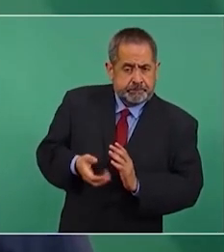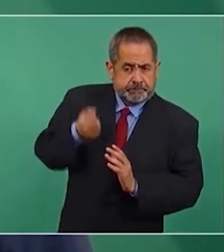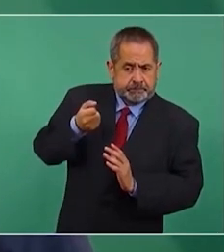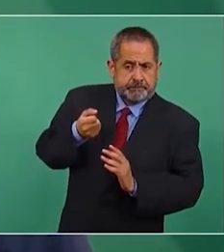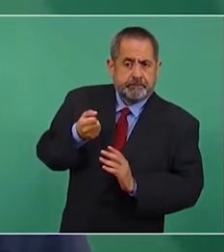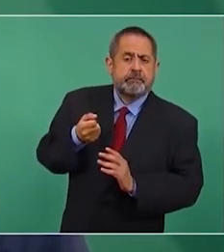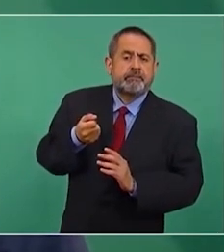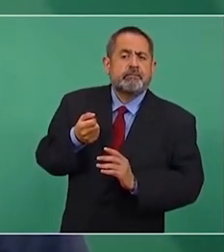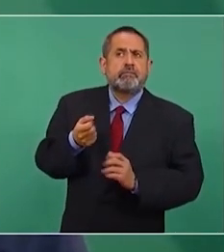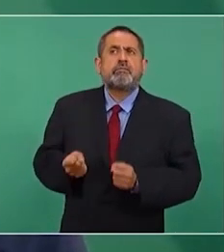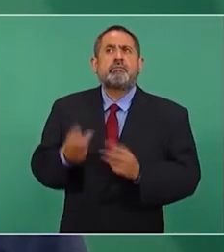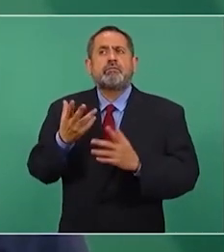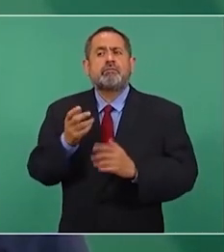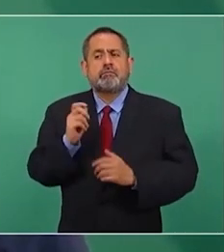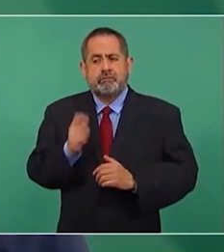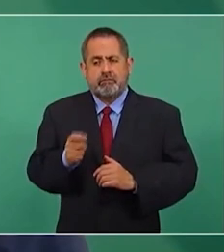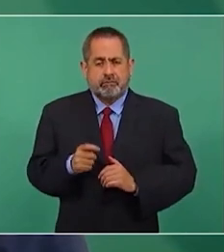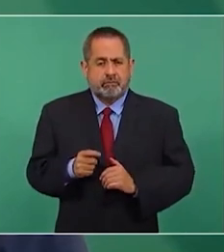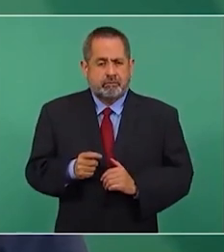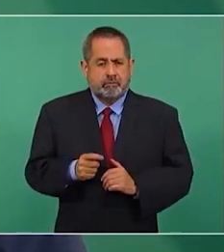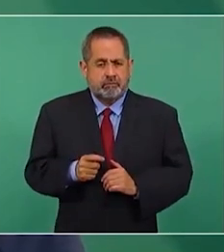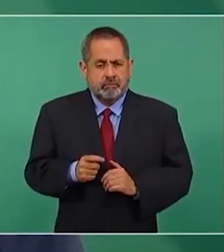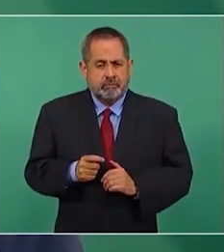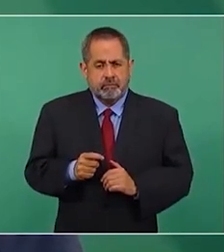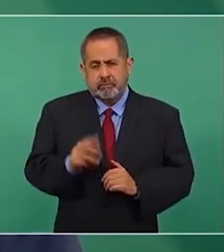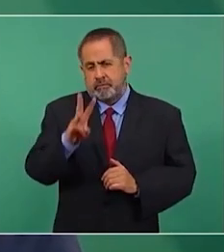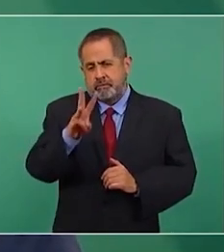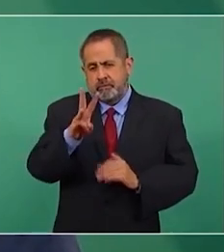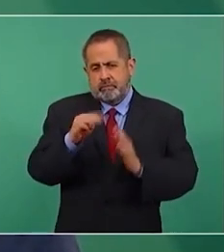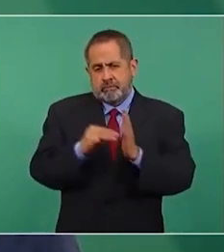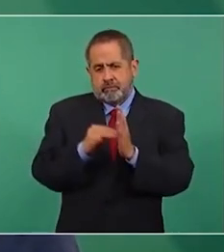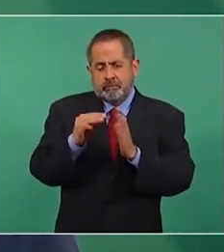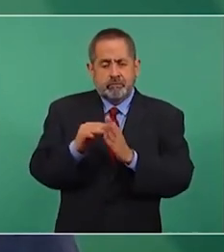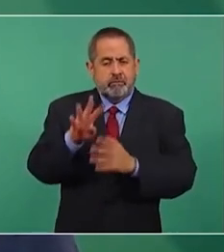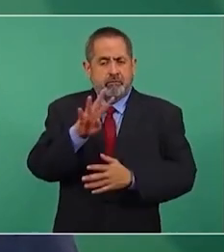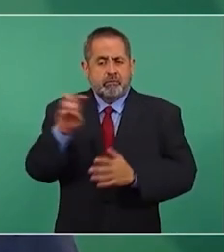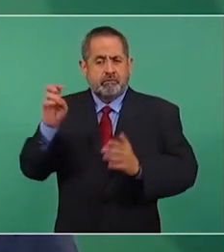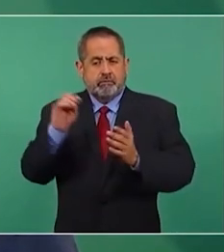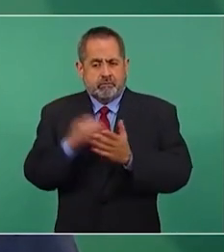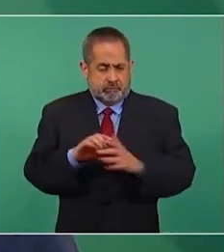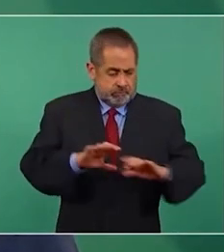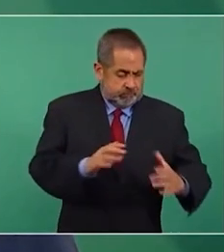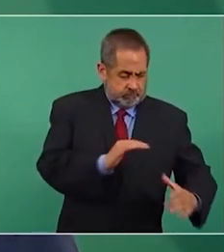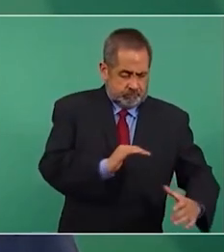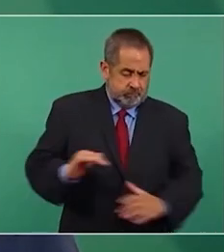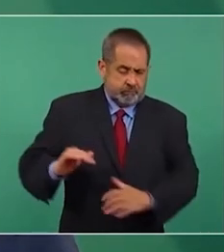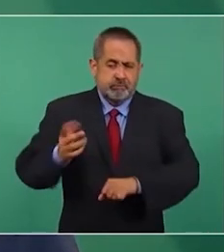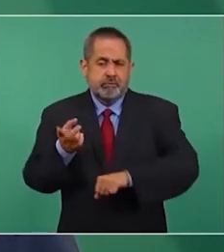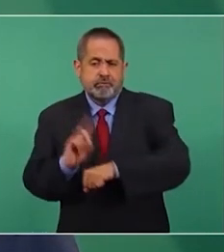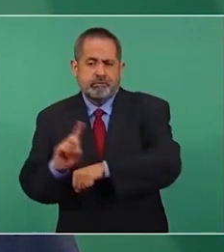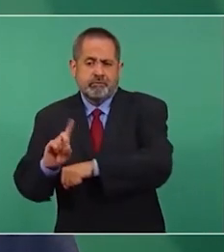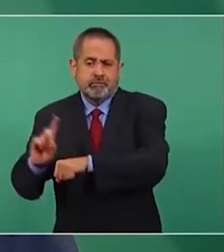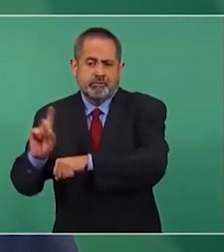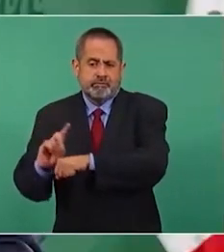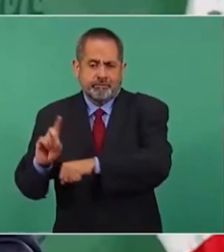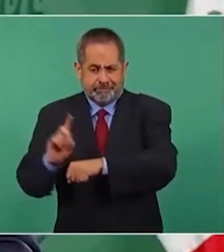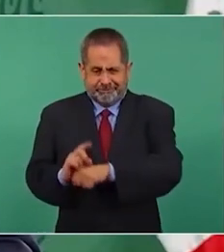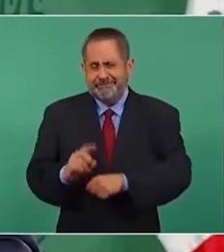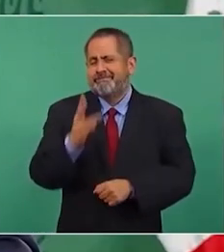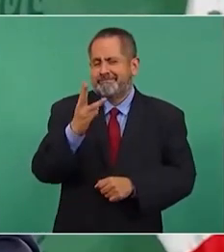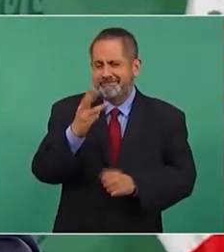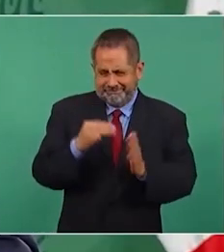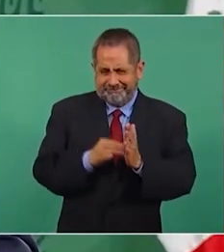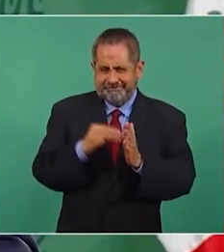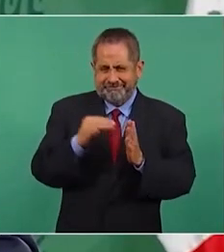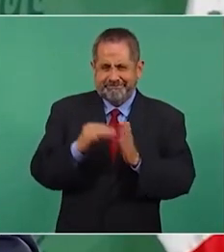de de tres millones cuatrocientos mil barriles diarios tres millones